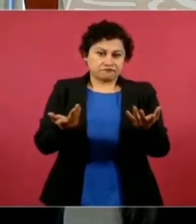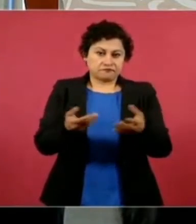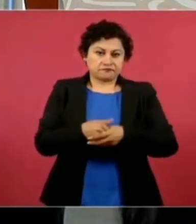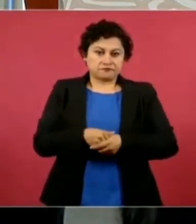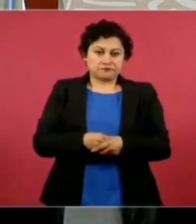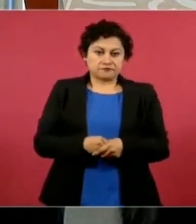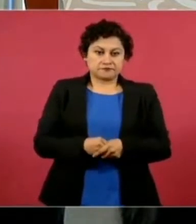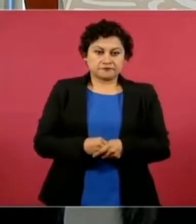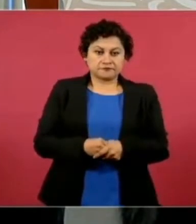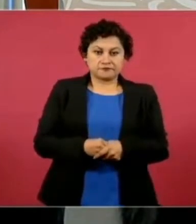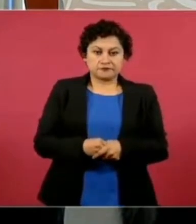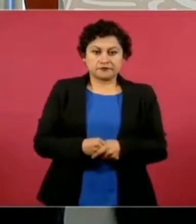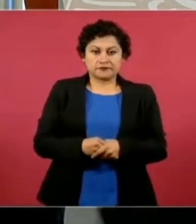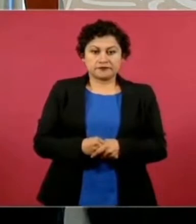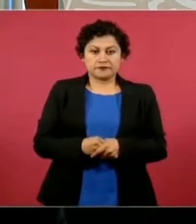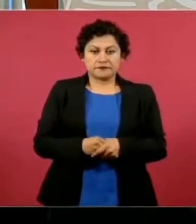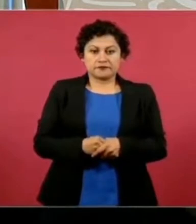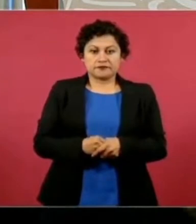Miren,